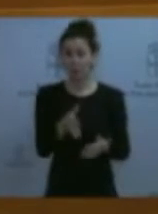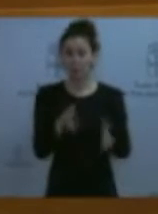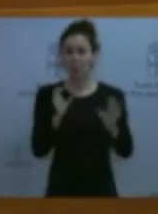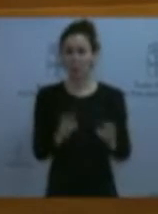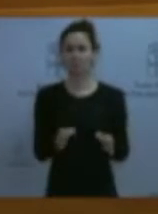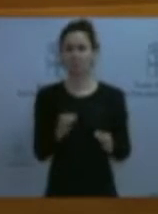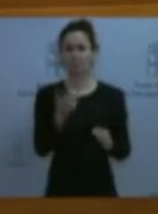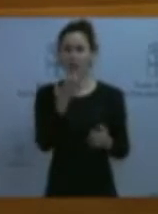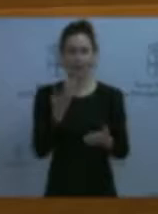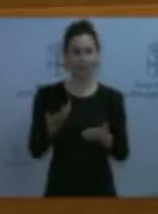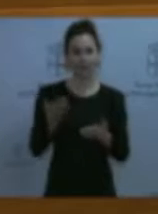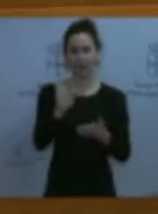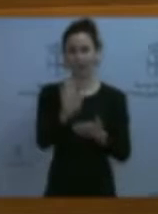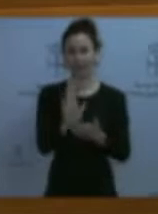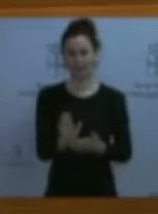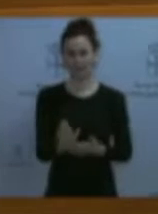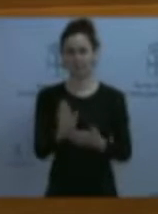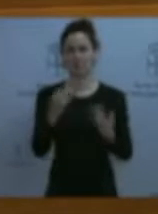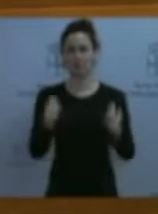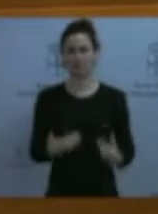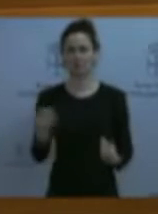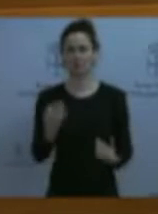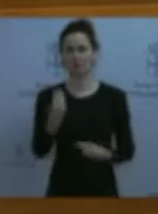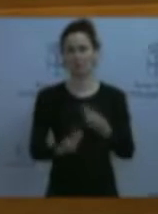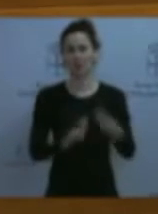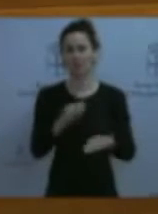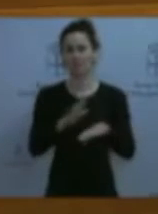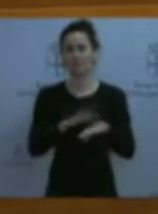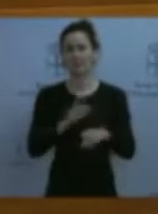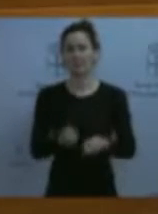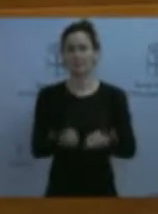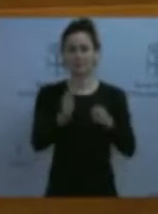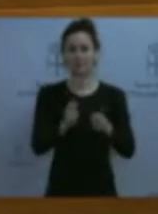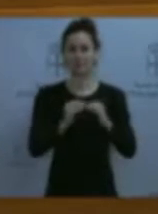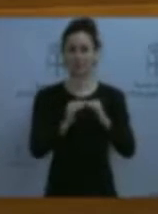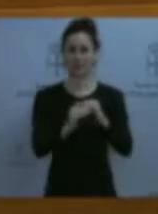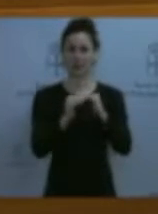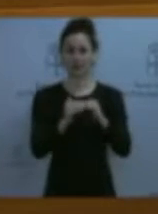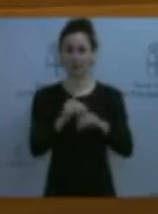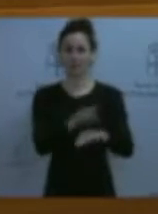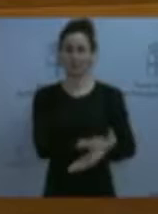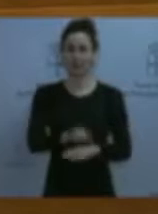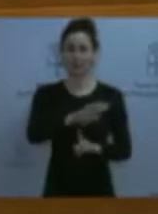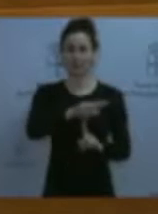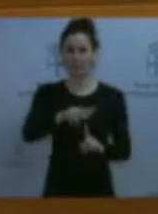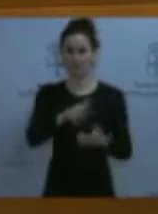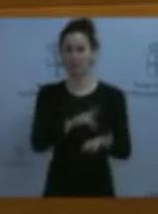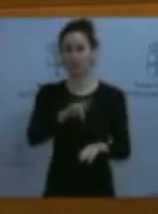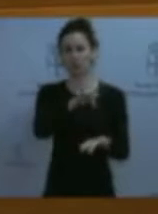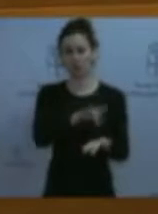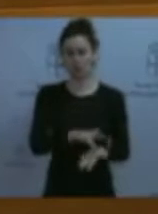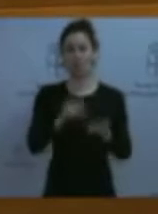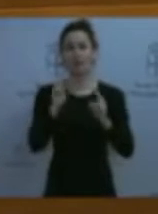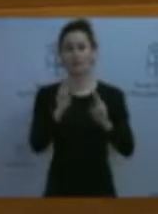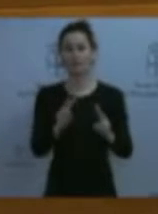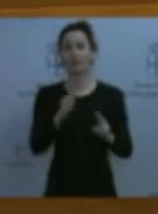un vivo ejemplo de lo que se debería de hacer en pesca sostenible a nivel europeo. Pero cuando las políticas se